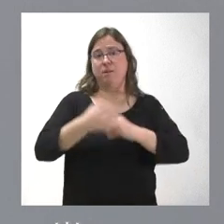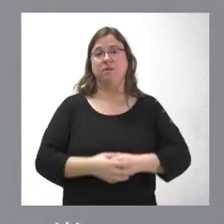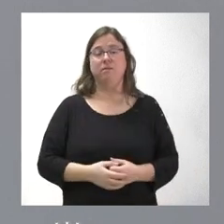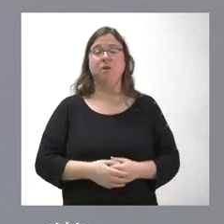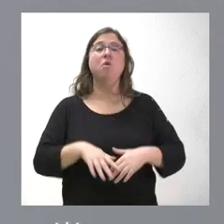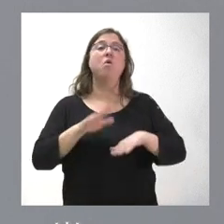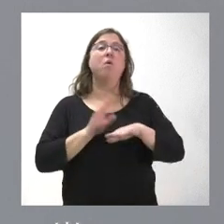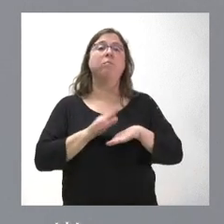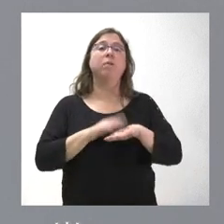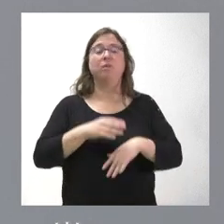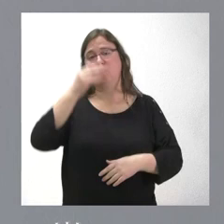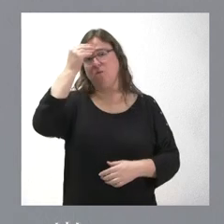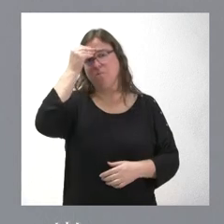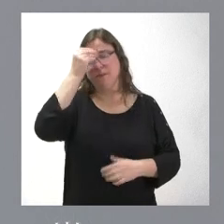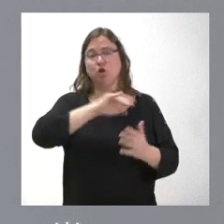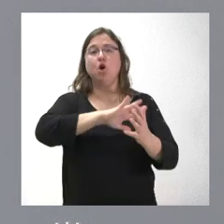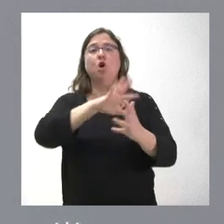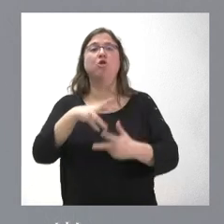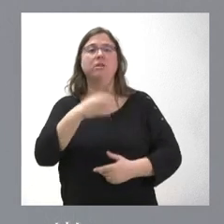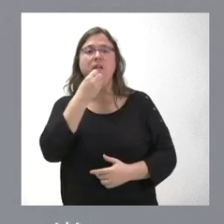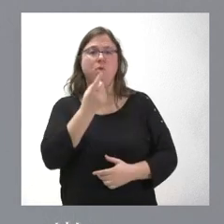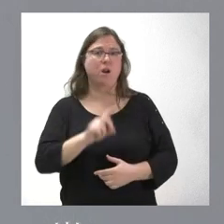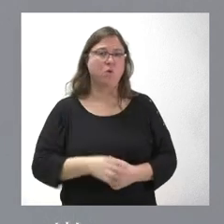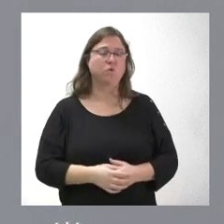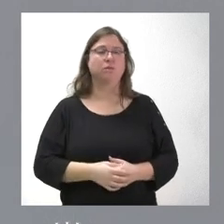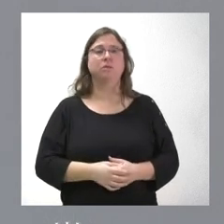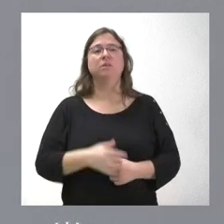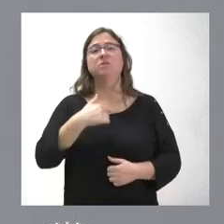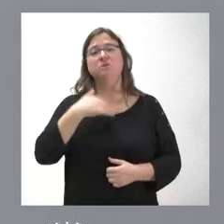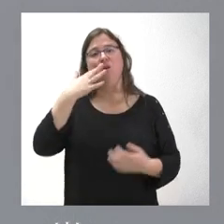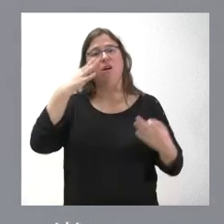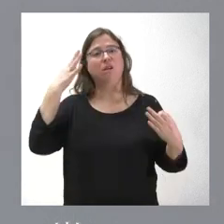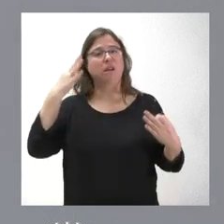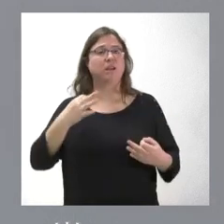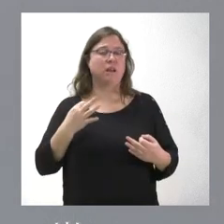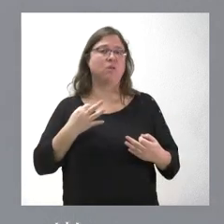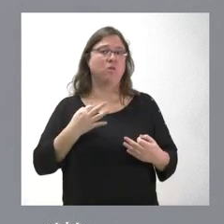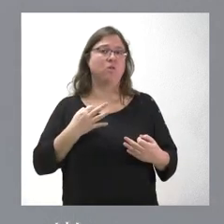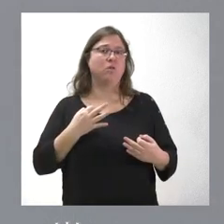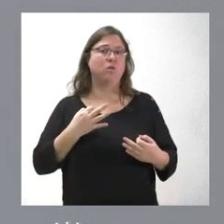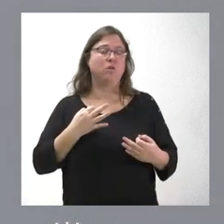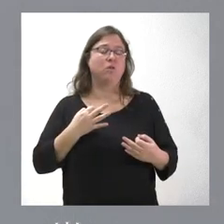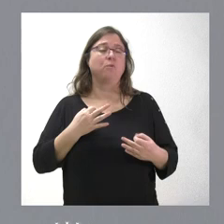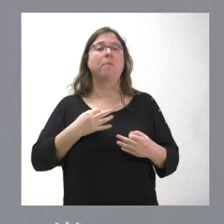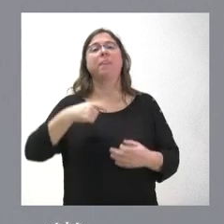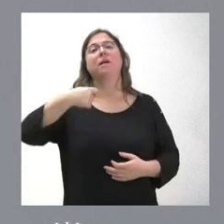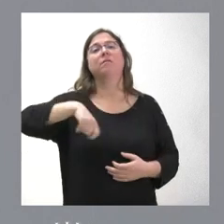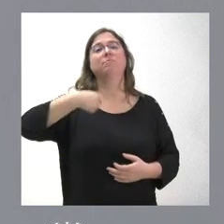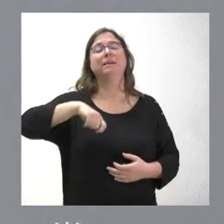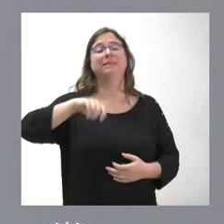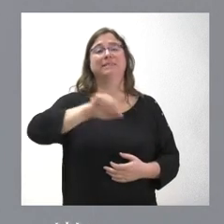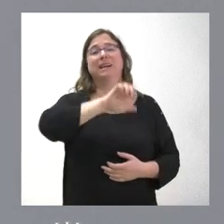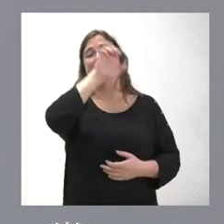lo cual yo creo que no es una buena noticia. Yo creo que España ha desaprovechado la presidencia europea para muchos temas